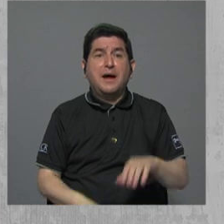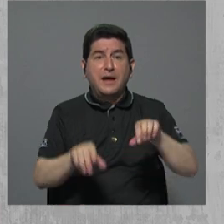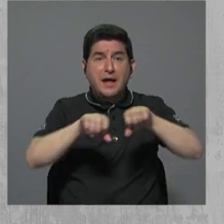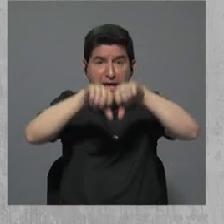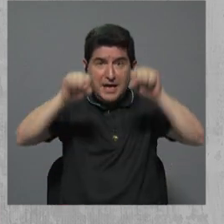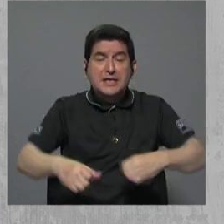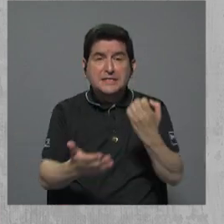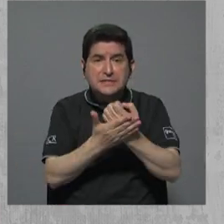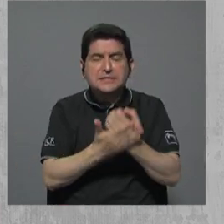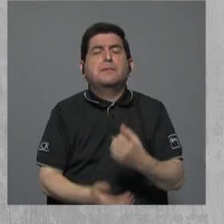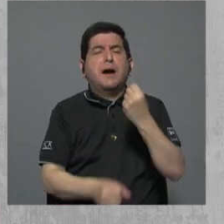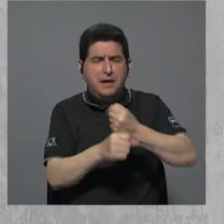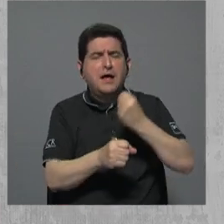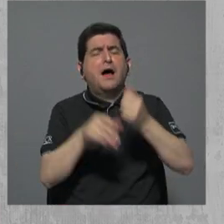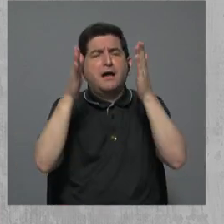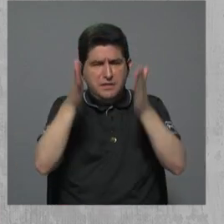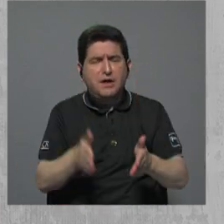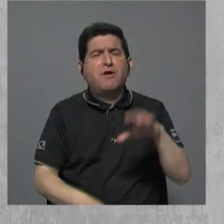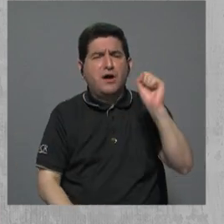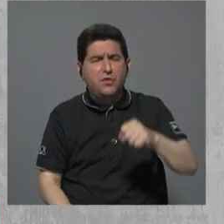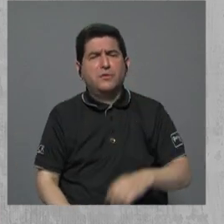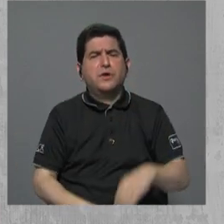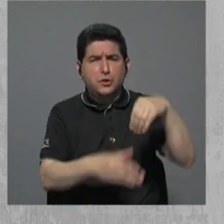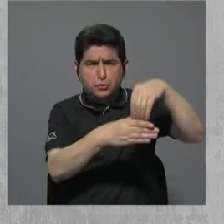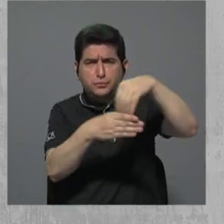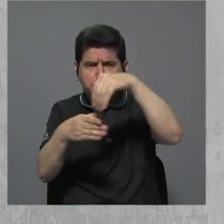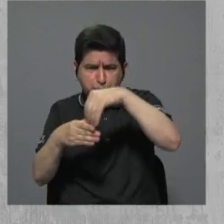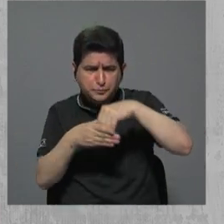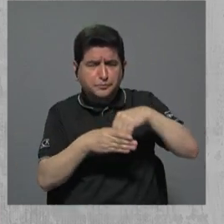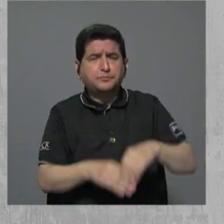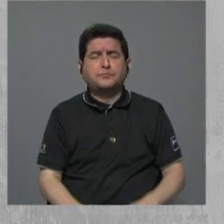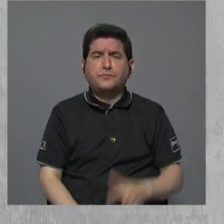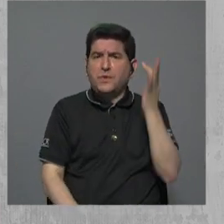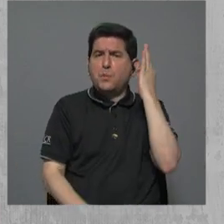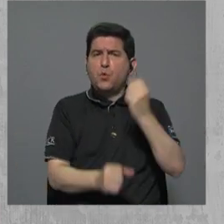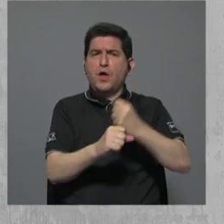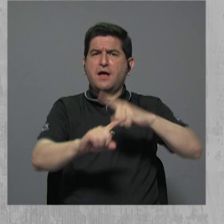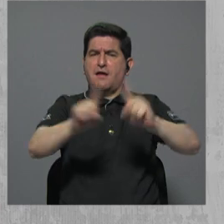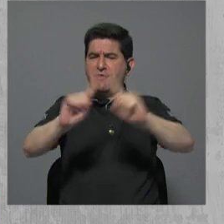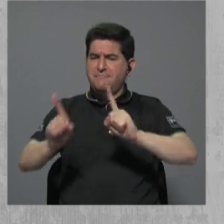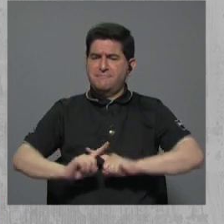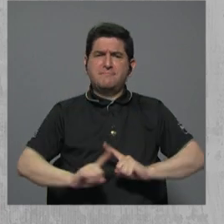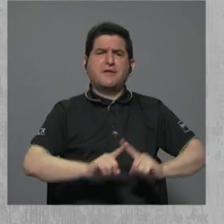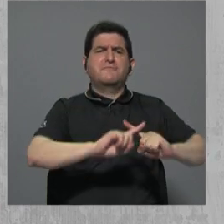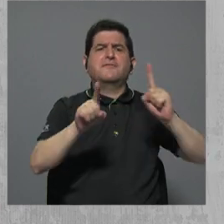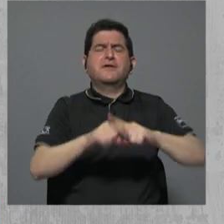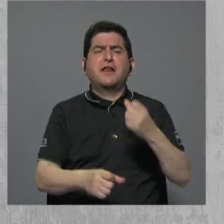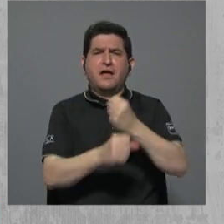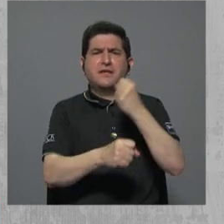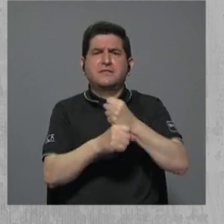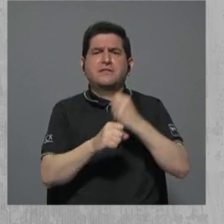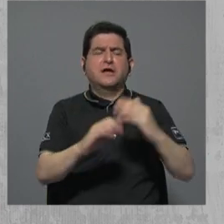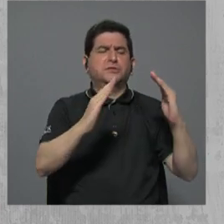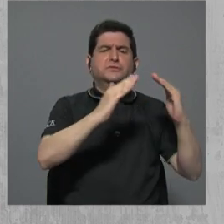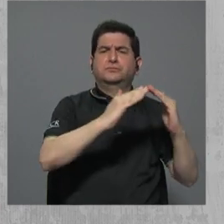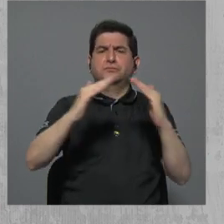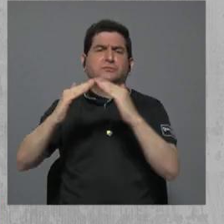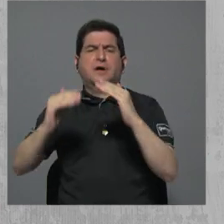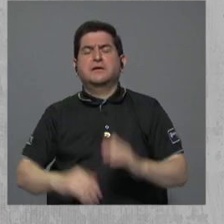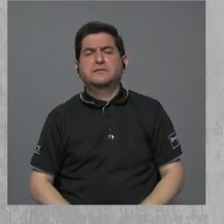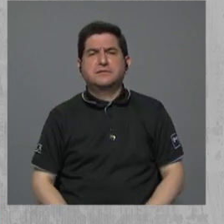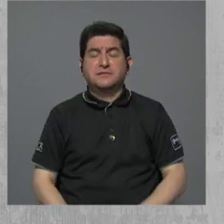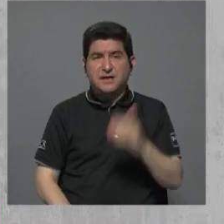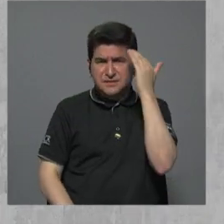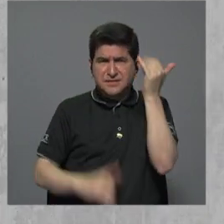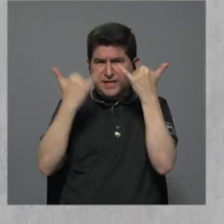trabajadoras que contribuyen, bueno, y mujeres que también laboran en distintos trabajos en el hogar, ya